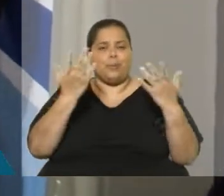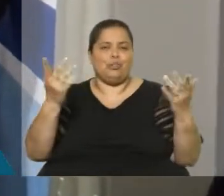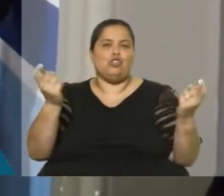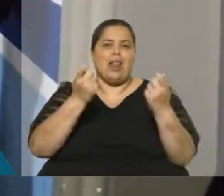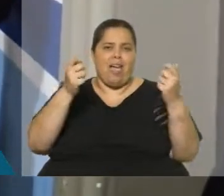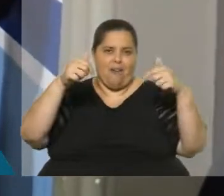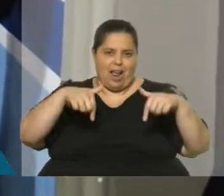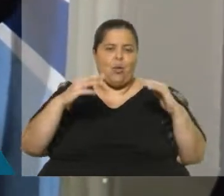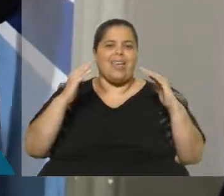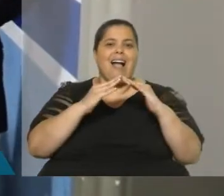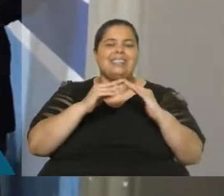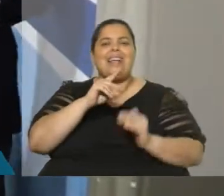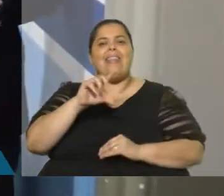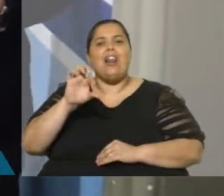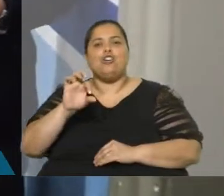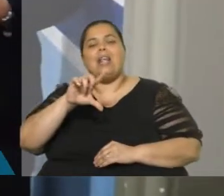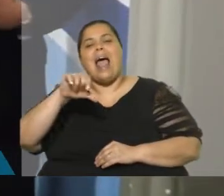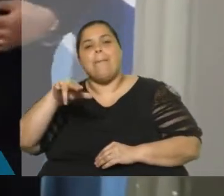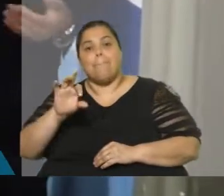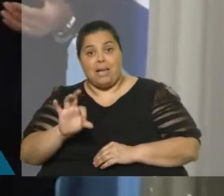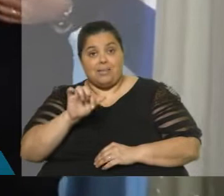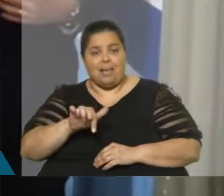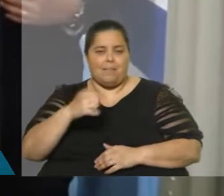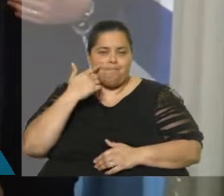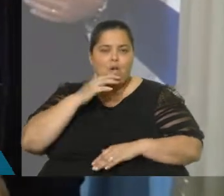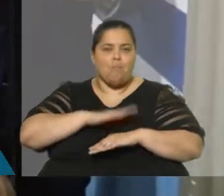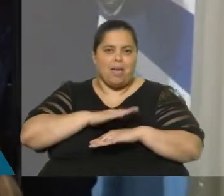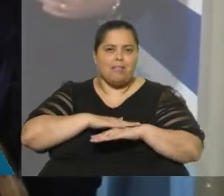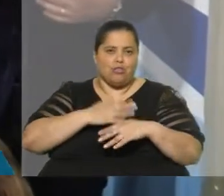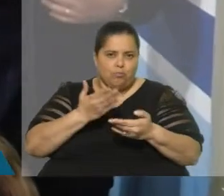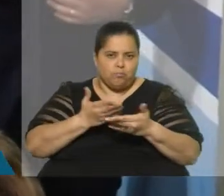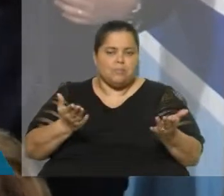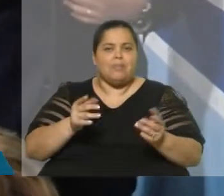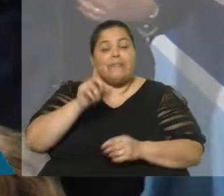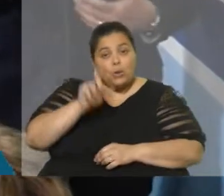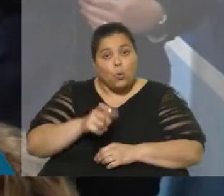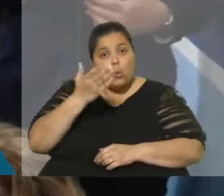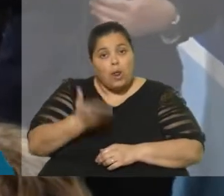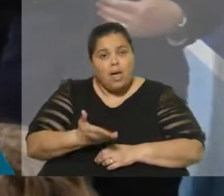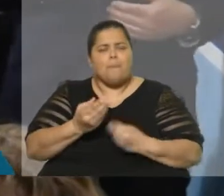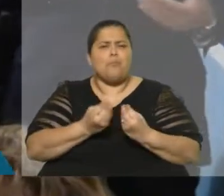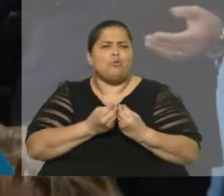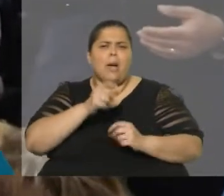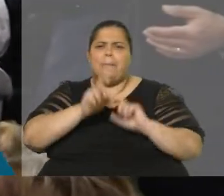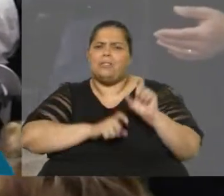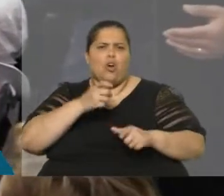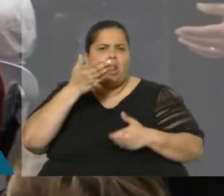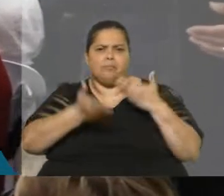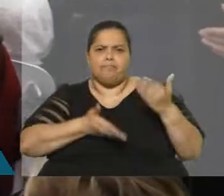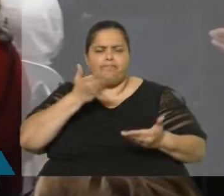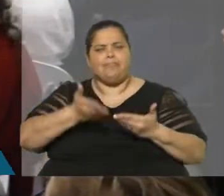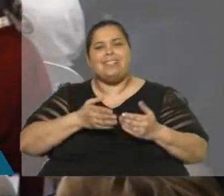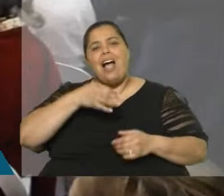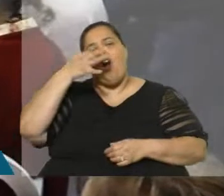de los Lamas. Esta instancia donde se recuerda la figura por parte de múltiples participantes y oradores están destacando